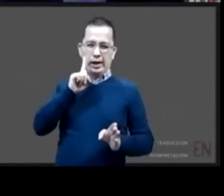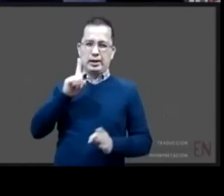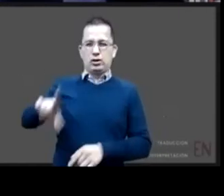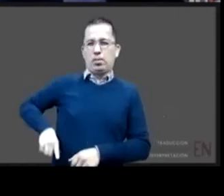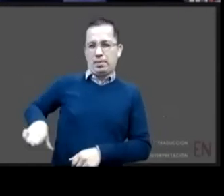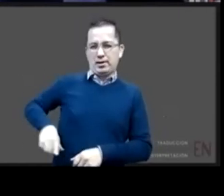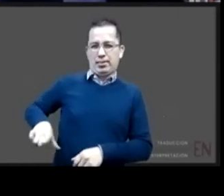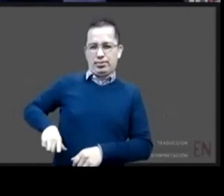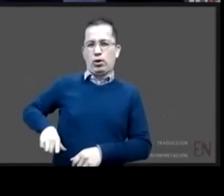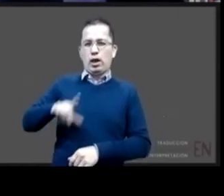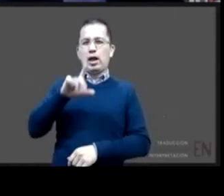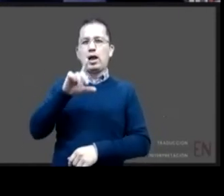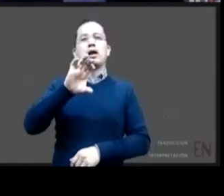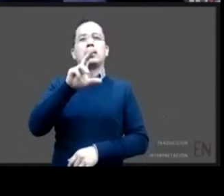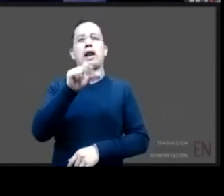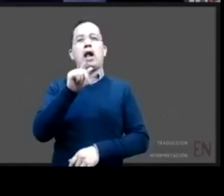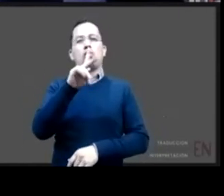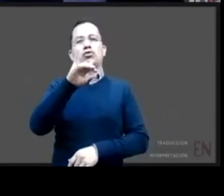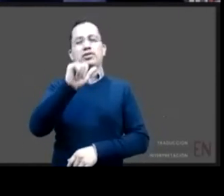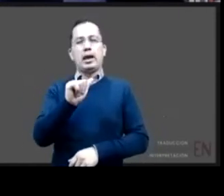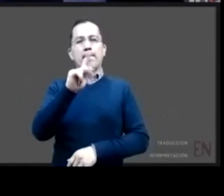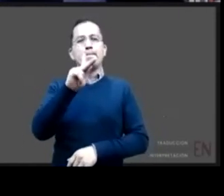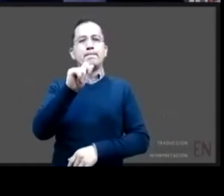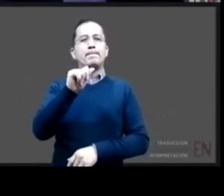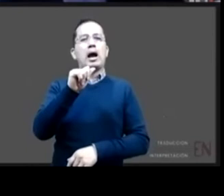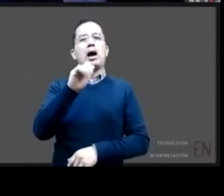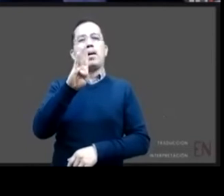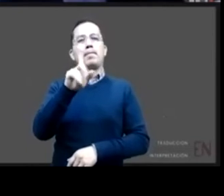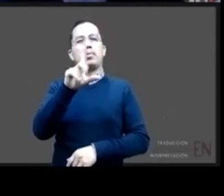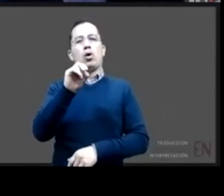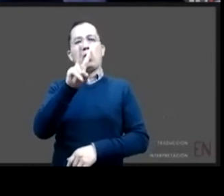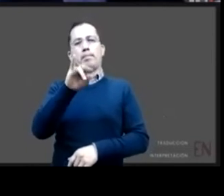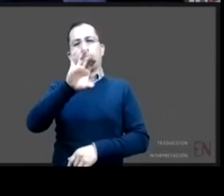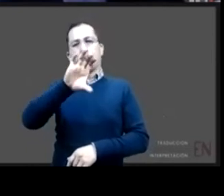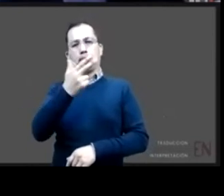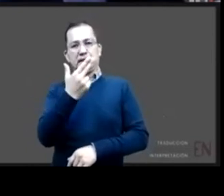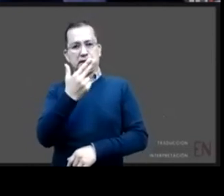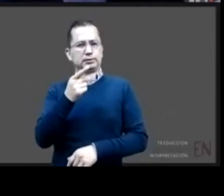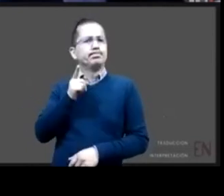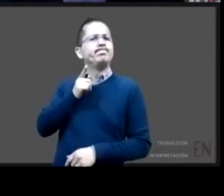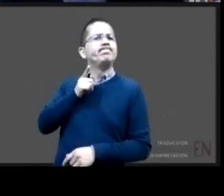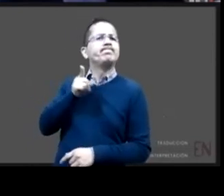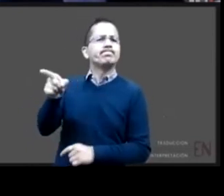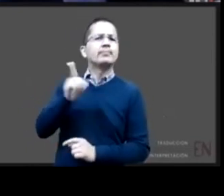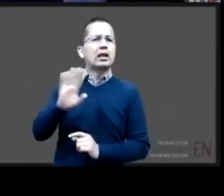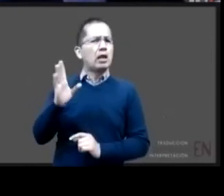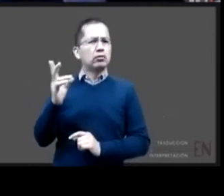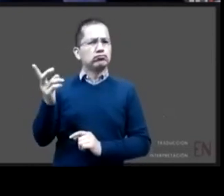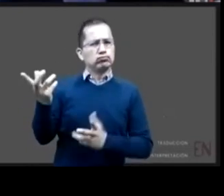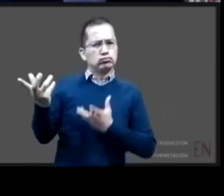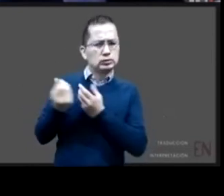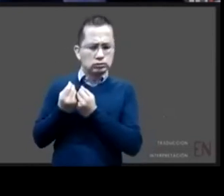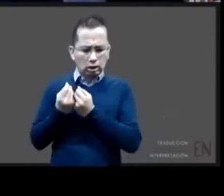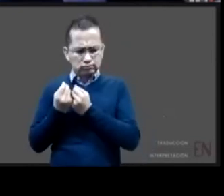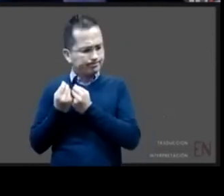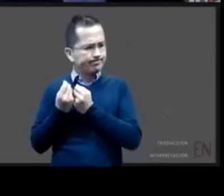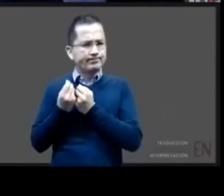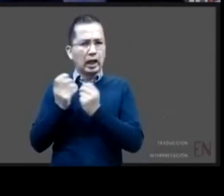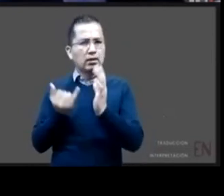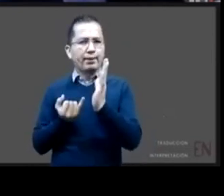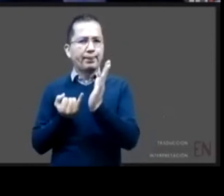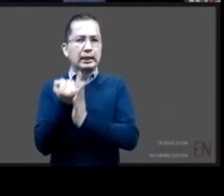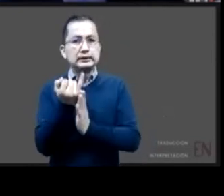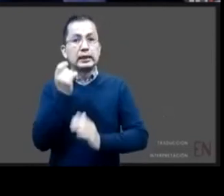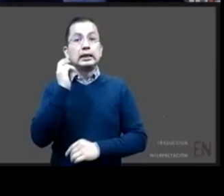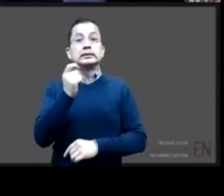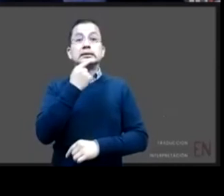este reto de encontrar en nuestro estado una situación de alerta alarmante en cuanto al contexto de los